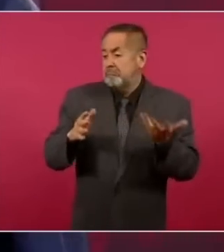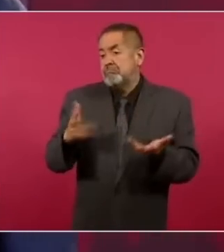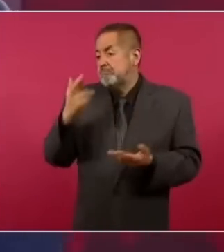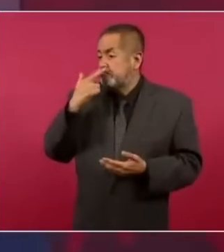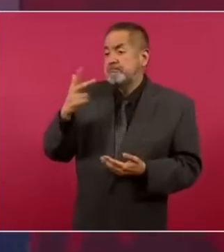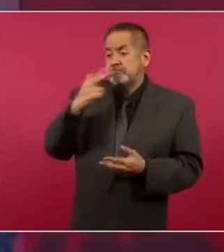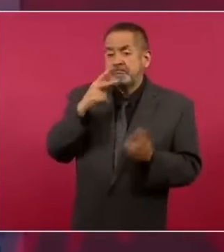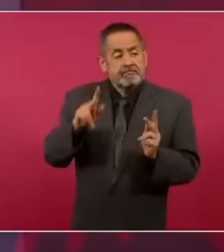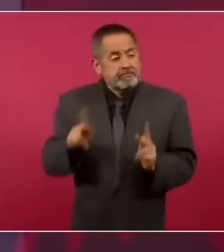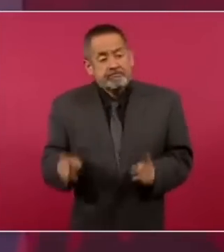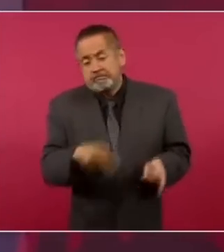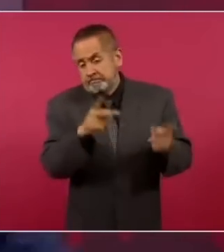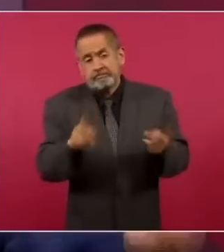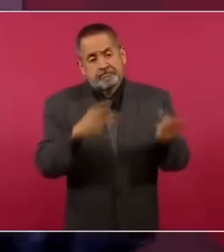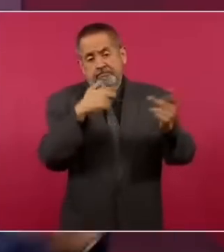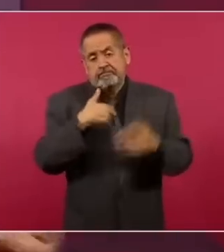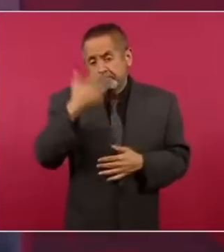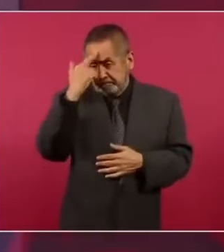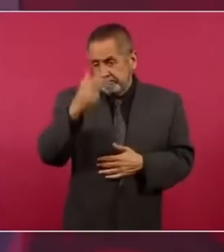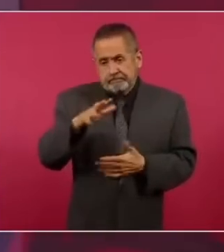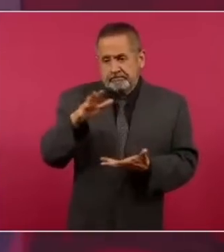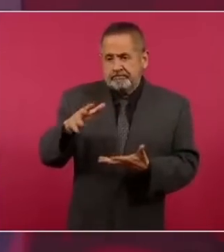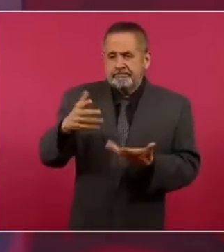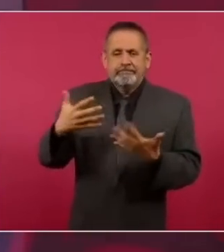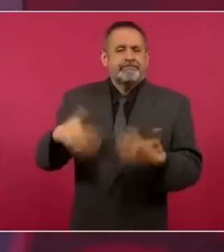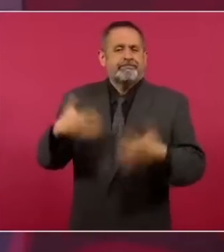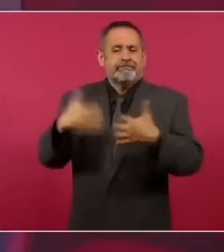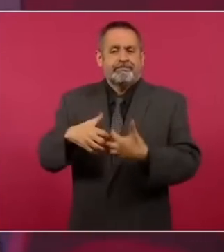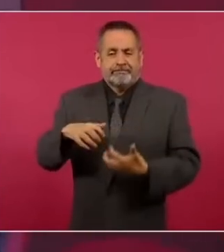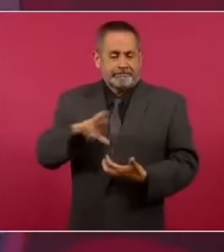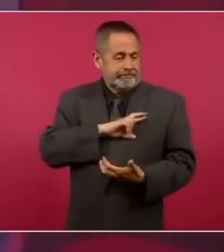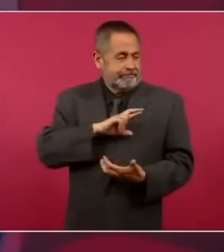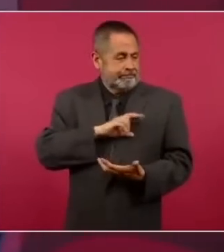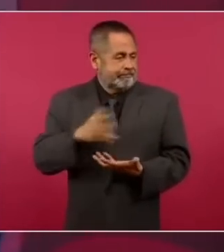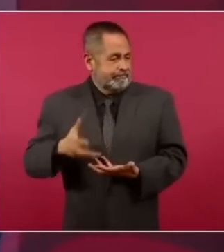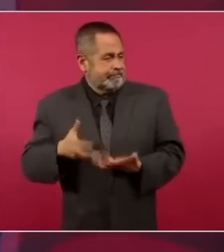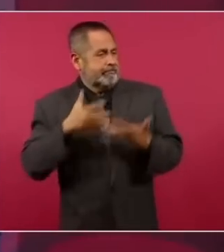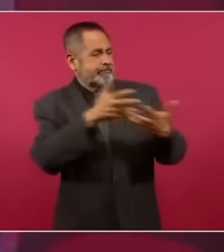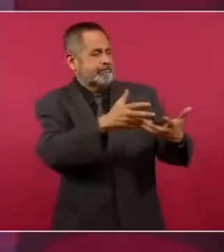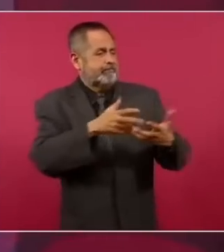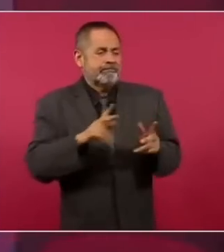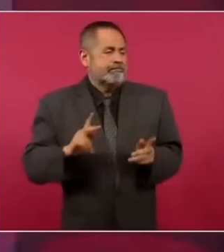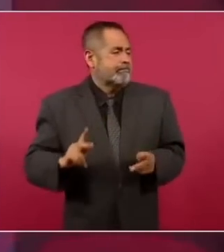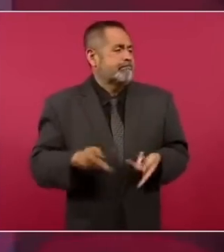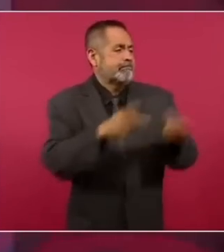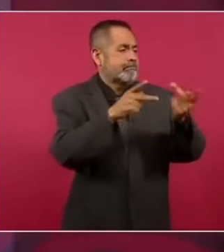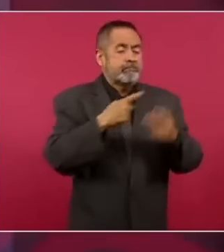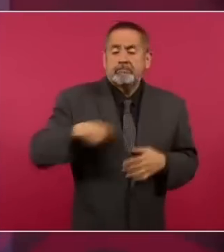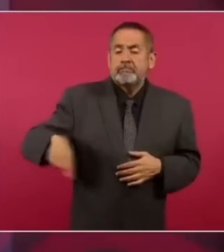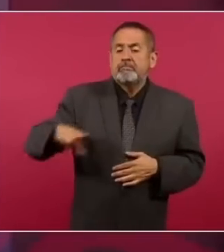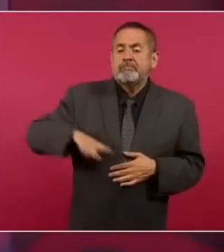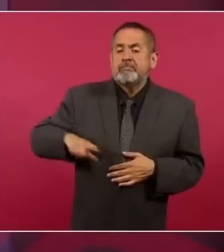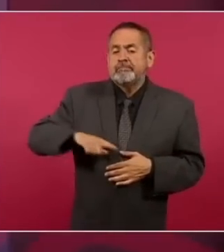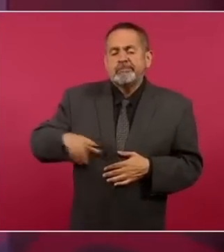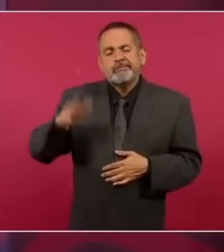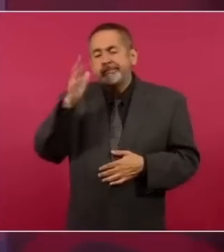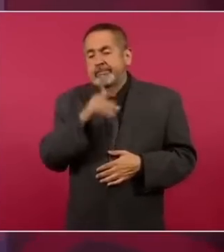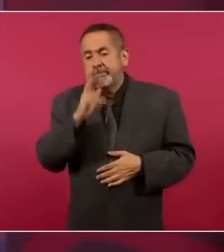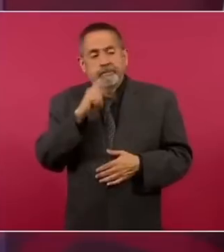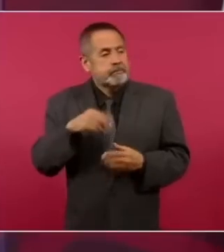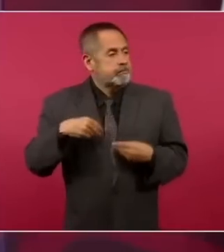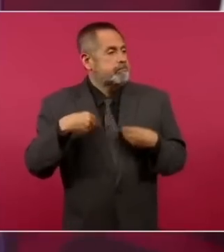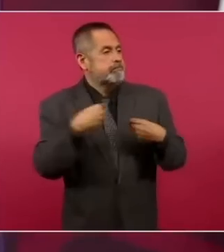la entrega de estos bienes nacionales, o